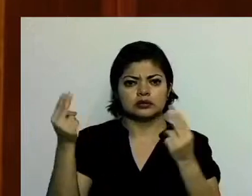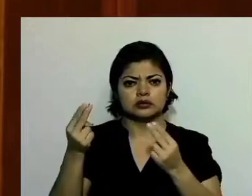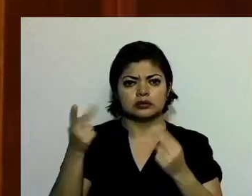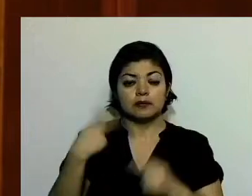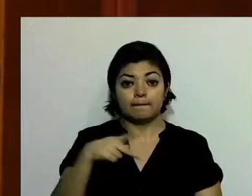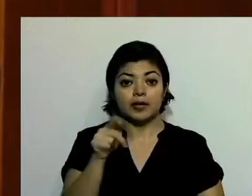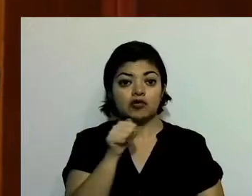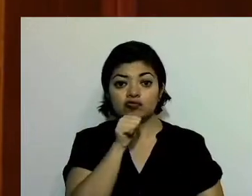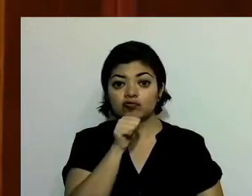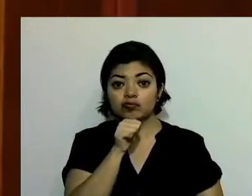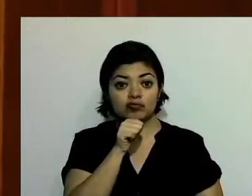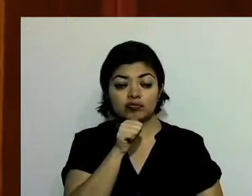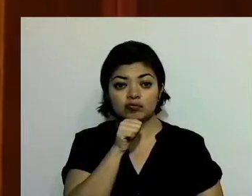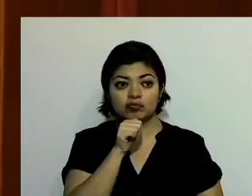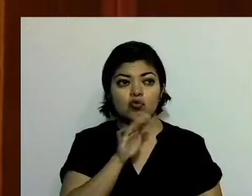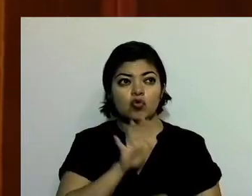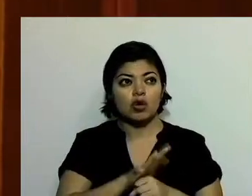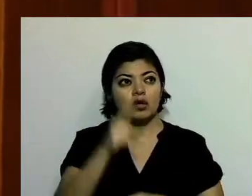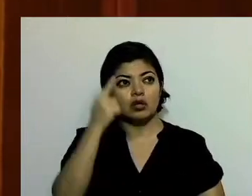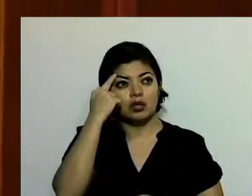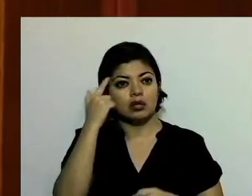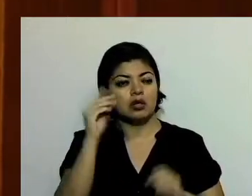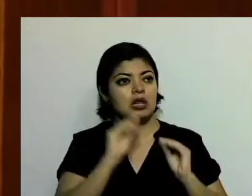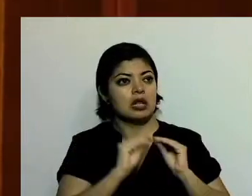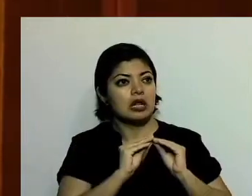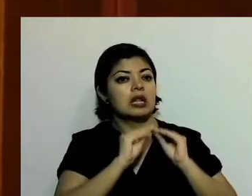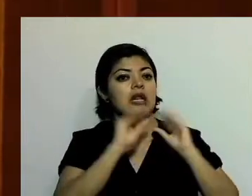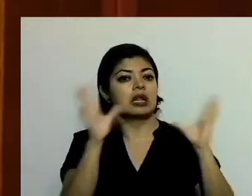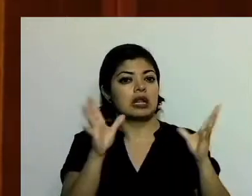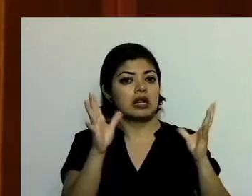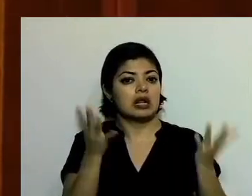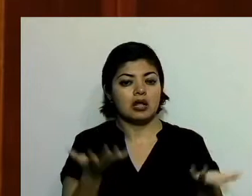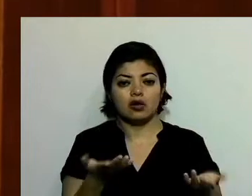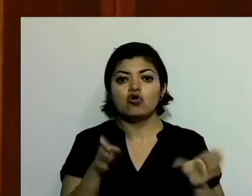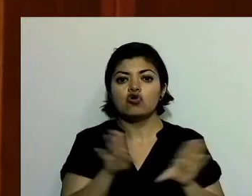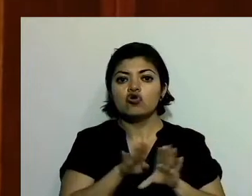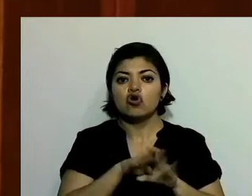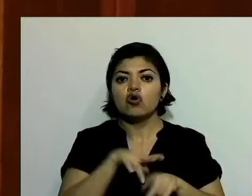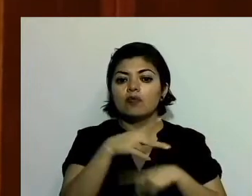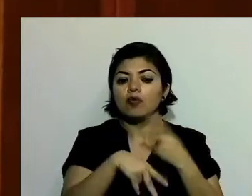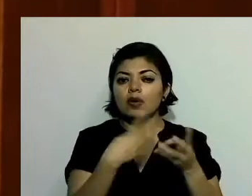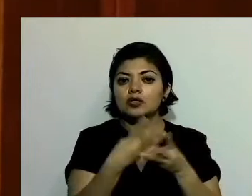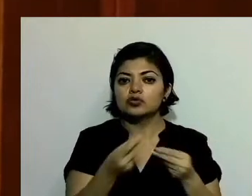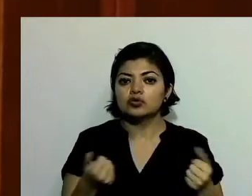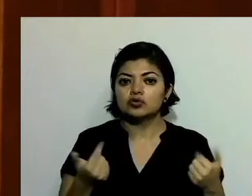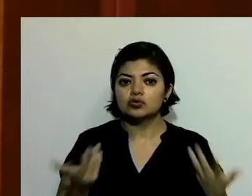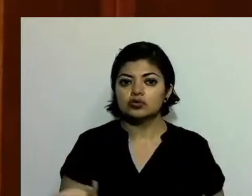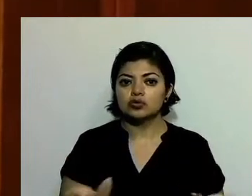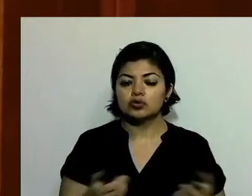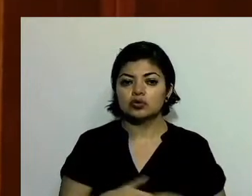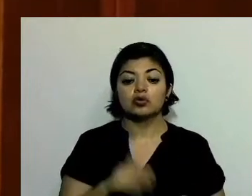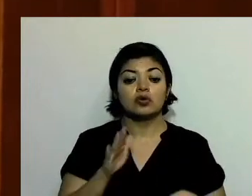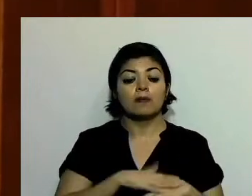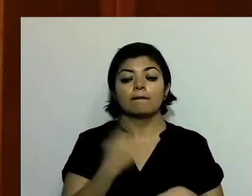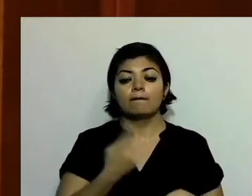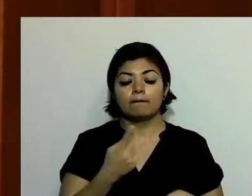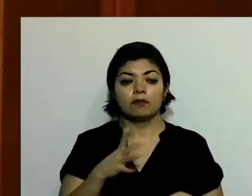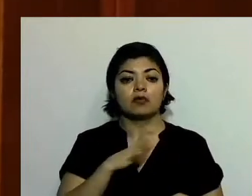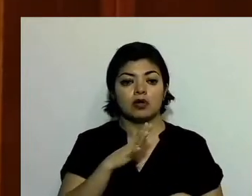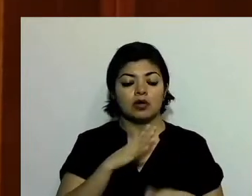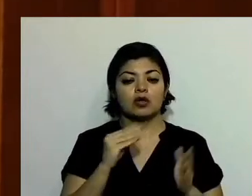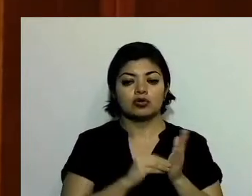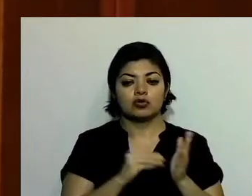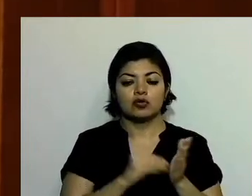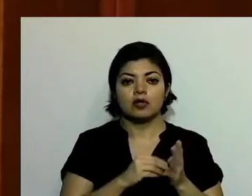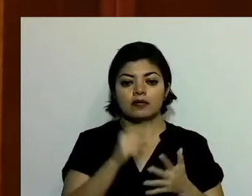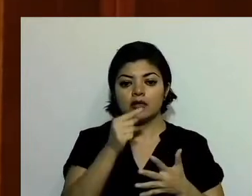tenemos claridad plena de cómo lo vamos a resolver, porque tenemos todavía puntos de vista